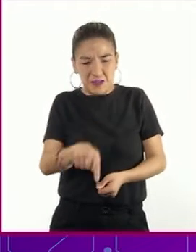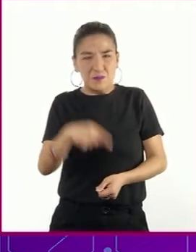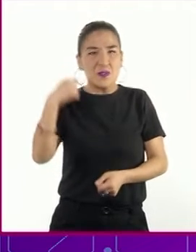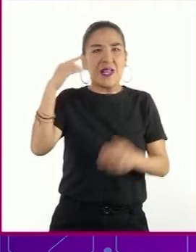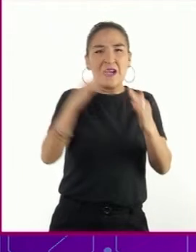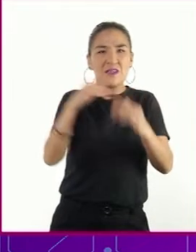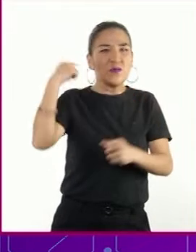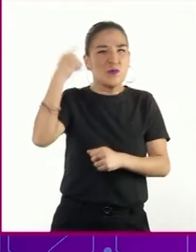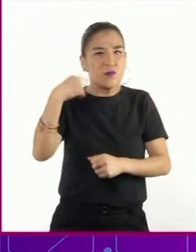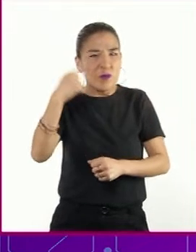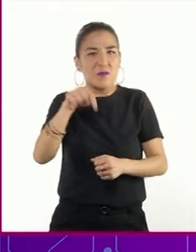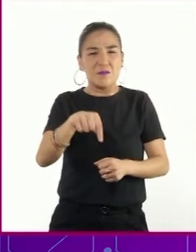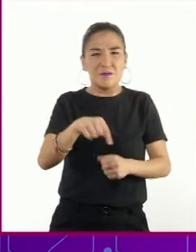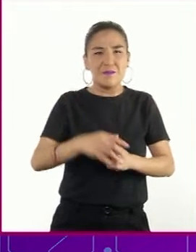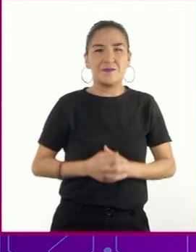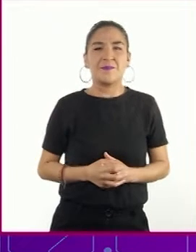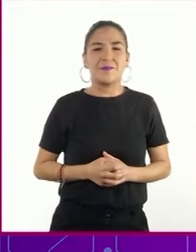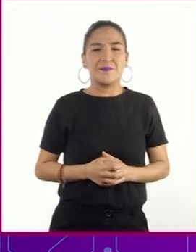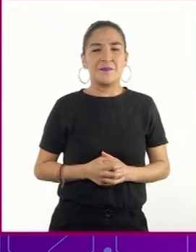en la casa de los locos.